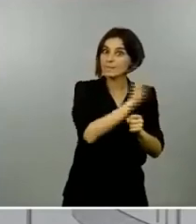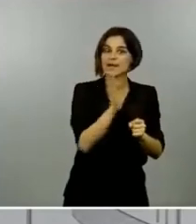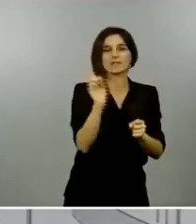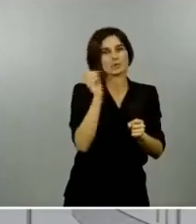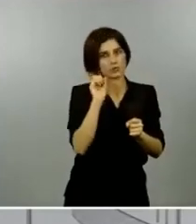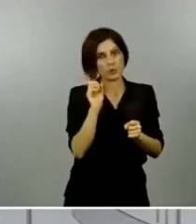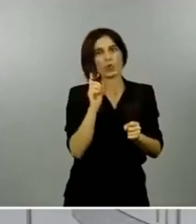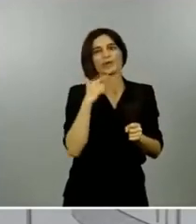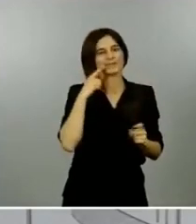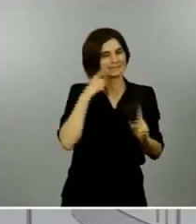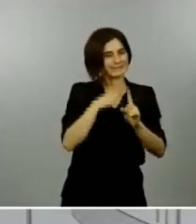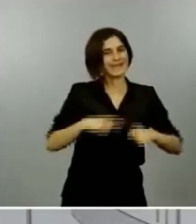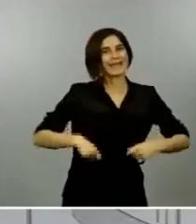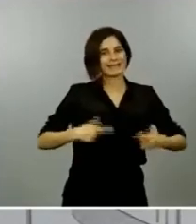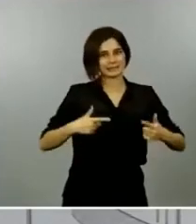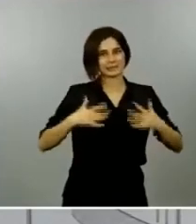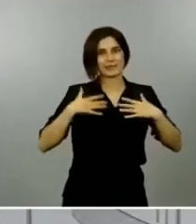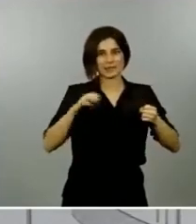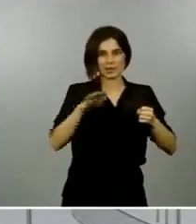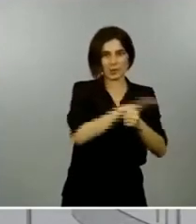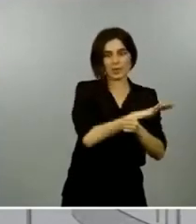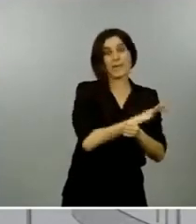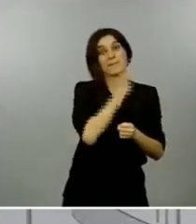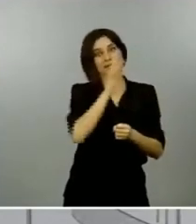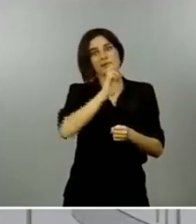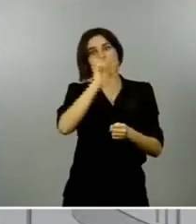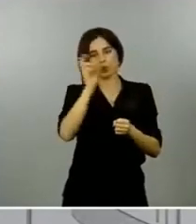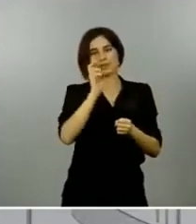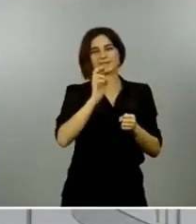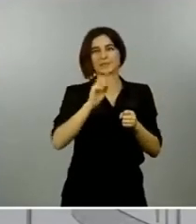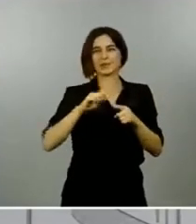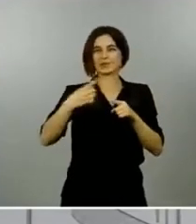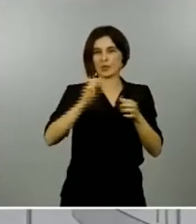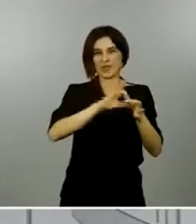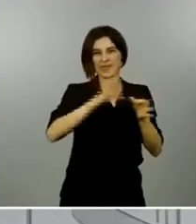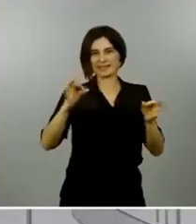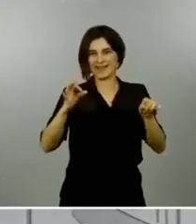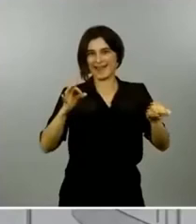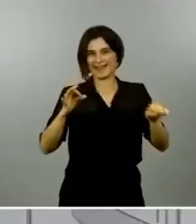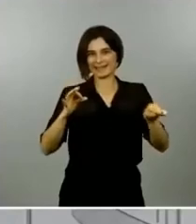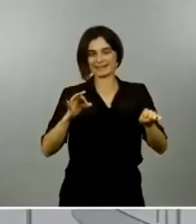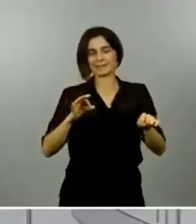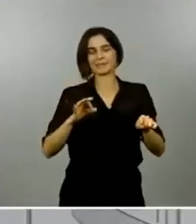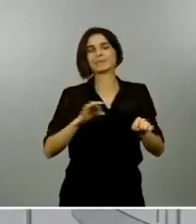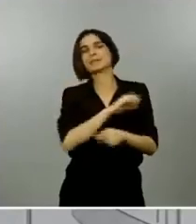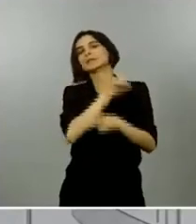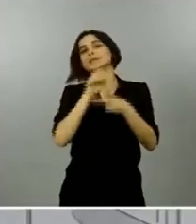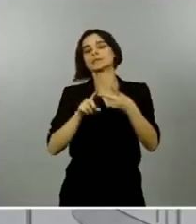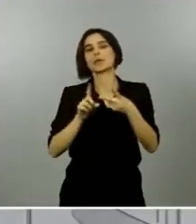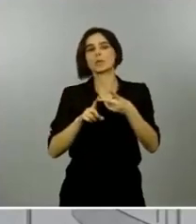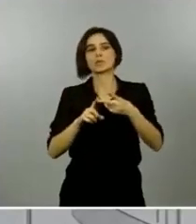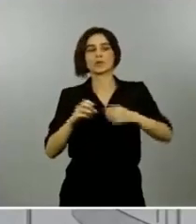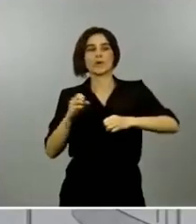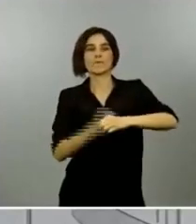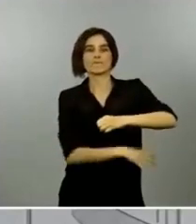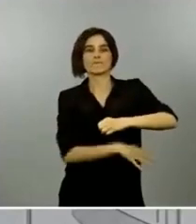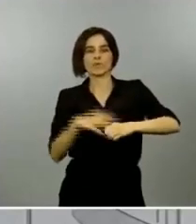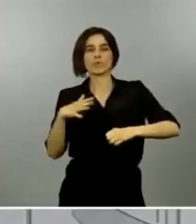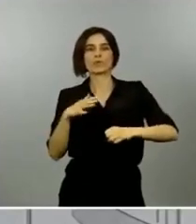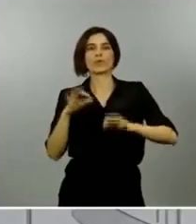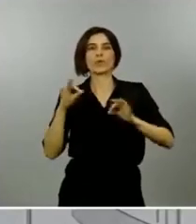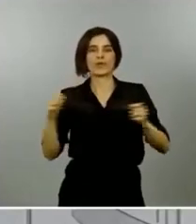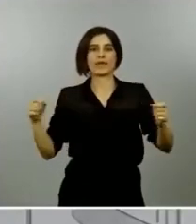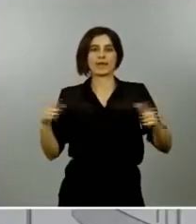sanitaria del COVID-19 esa es la línea MEDE en segundo lugar el fondo de reaseguro por desempleo para poder financiar por ejemplo